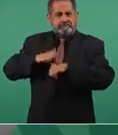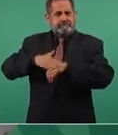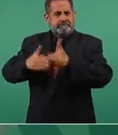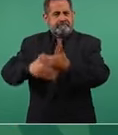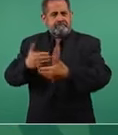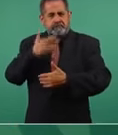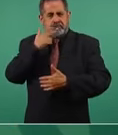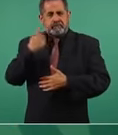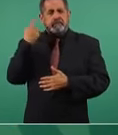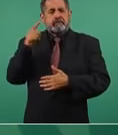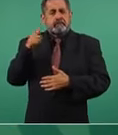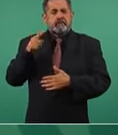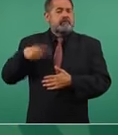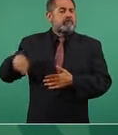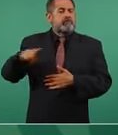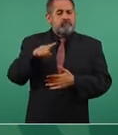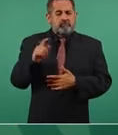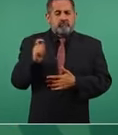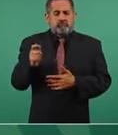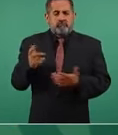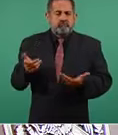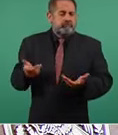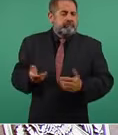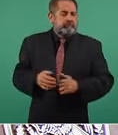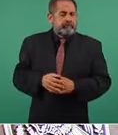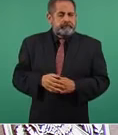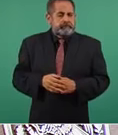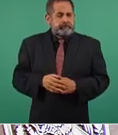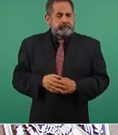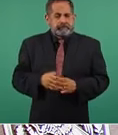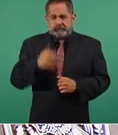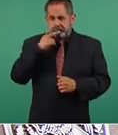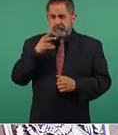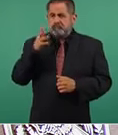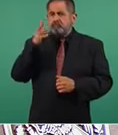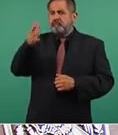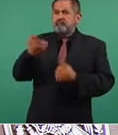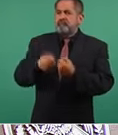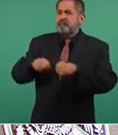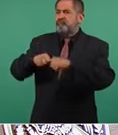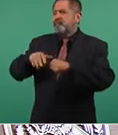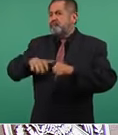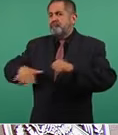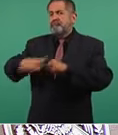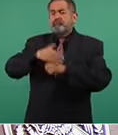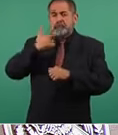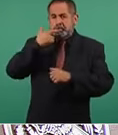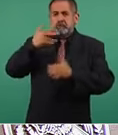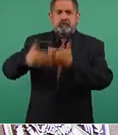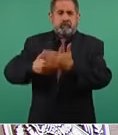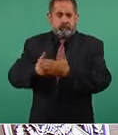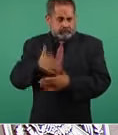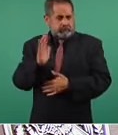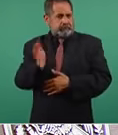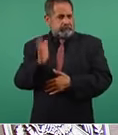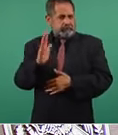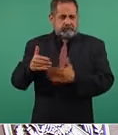para tener una sociedad mejor. Se ha avanzado muchísimo.